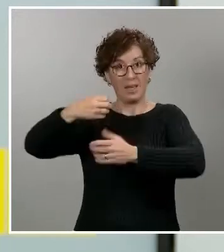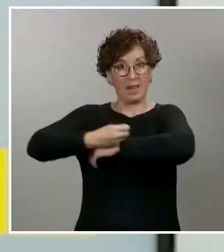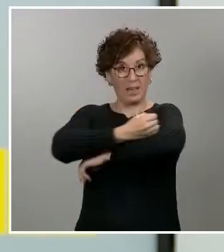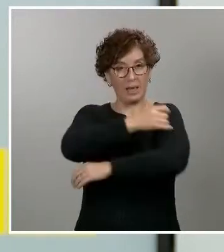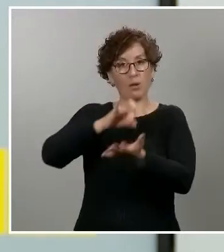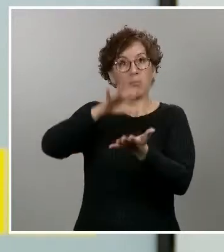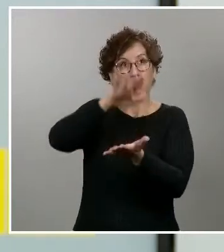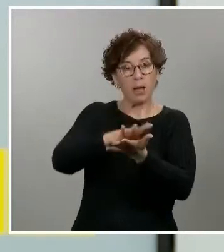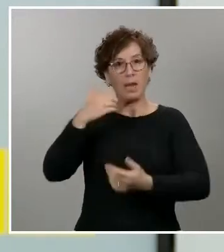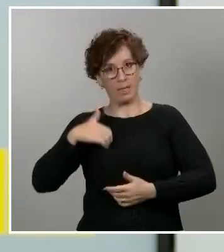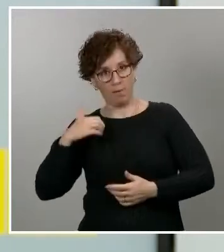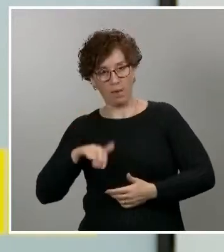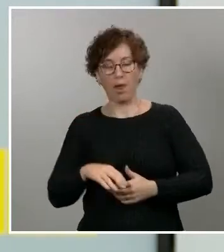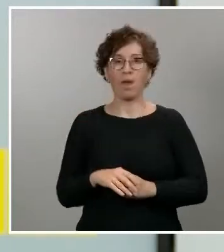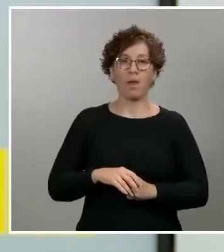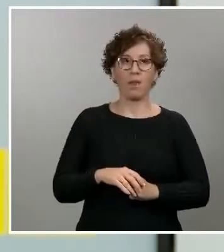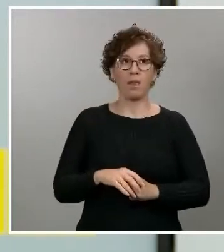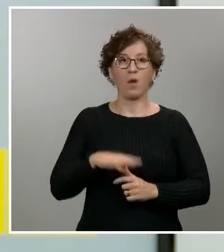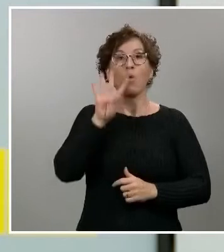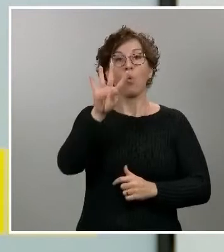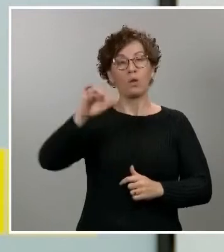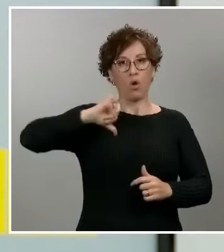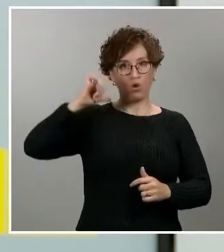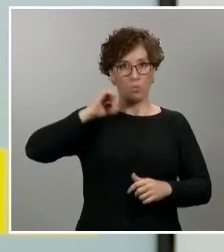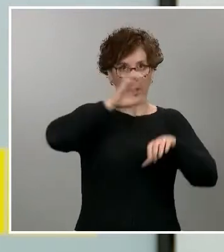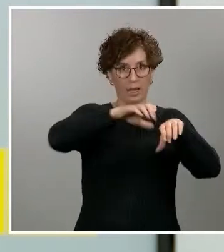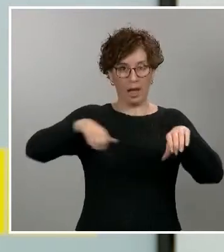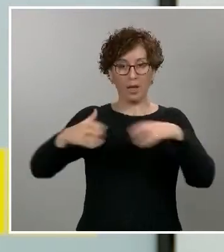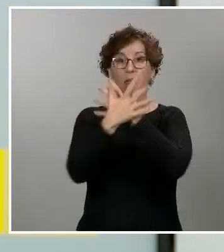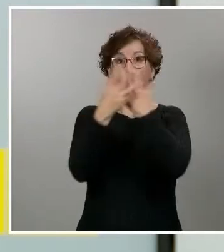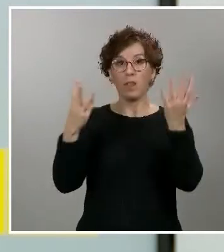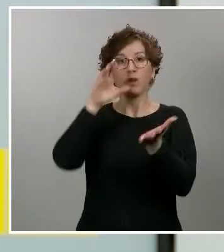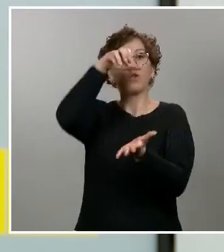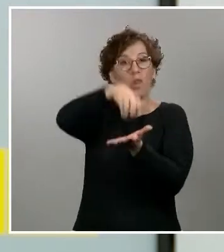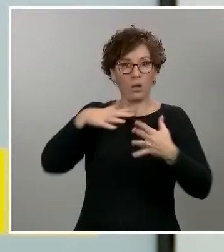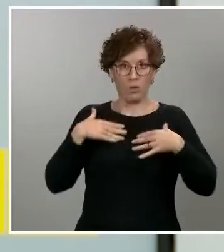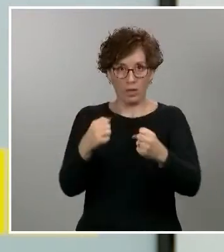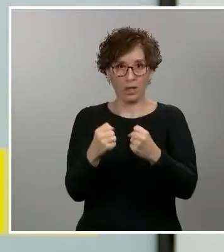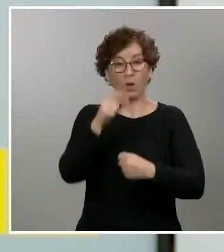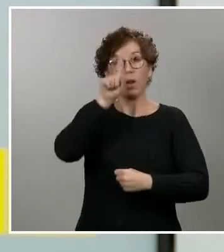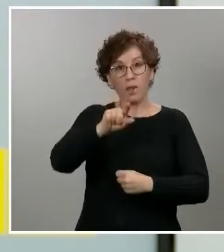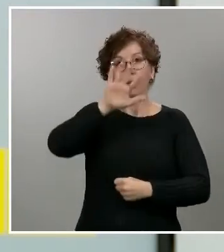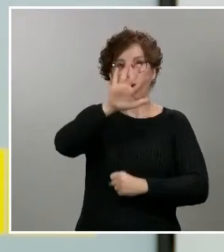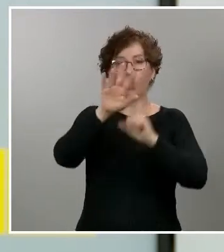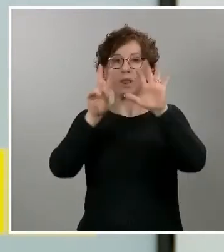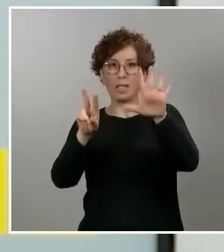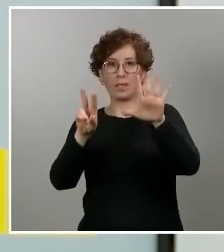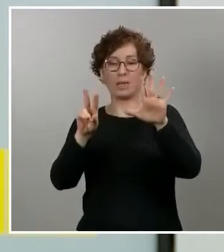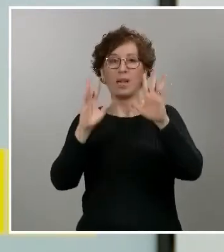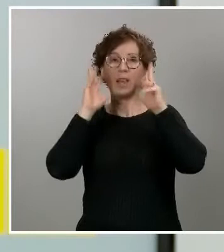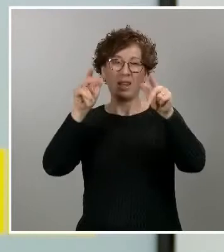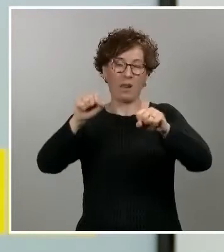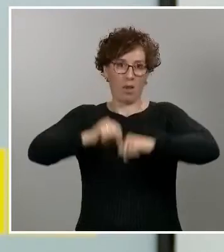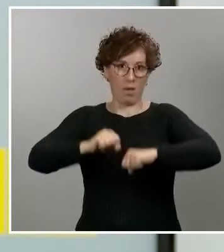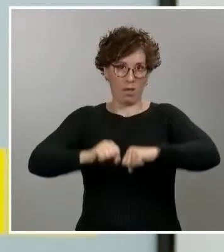y Sevilla, cuatro hospitales, 18 centros de salud y 157 residencias de mayores. Y